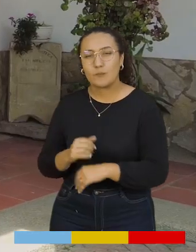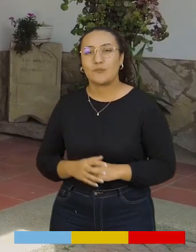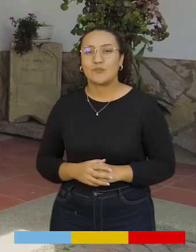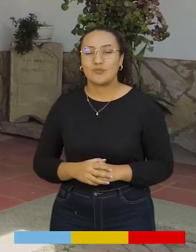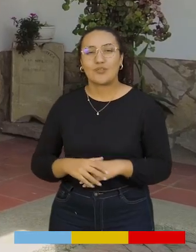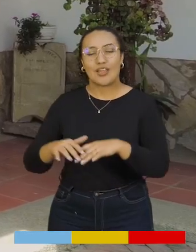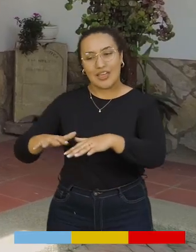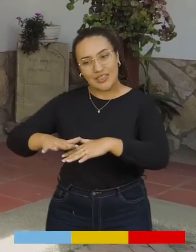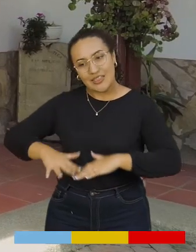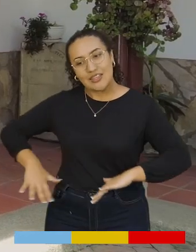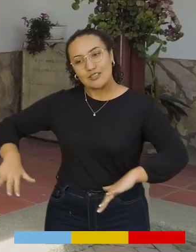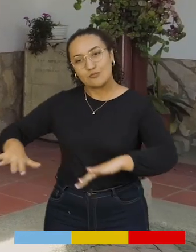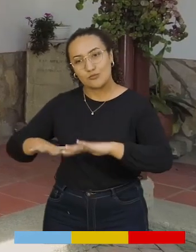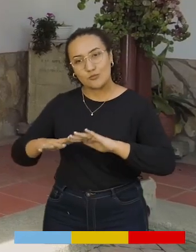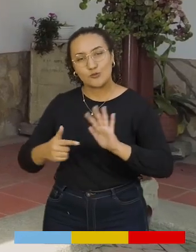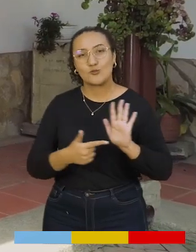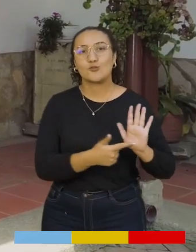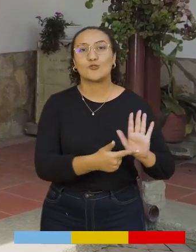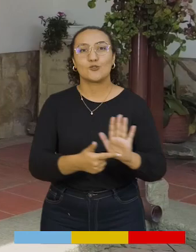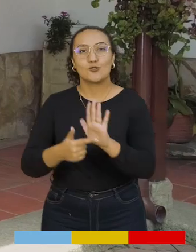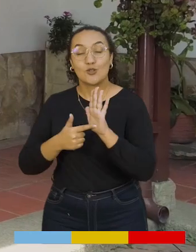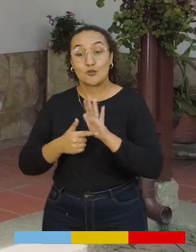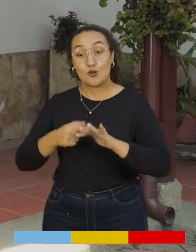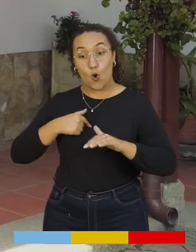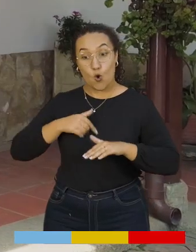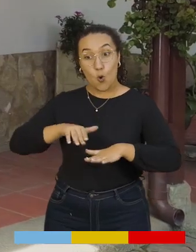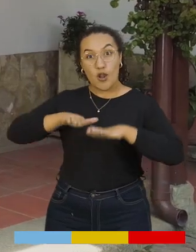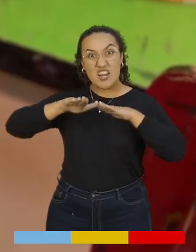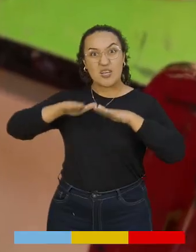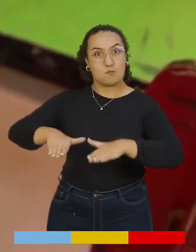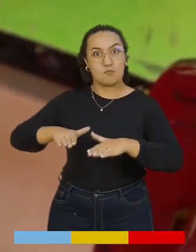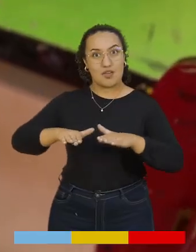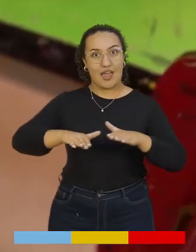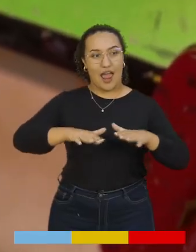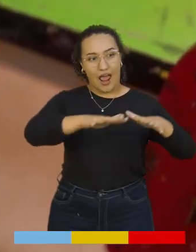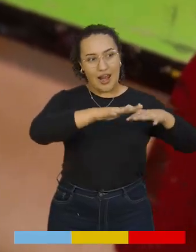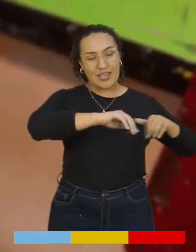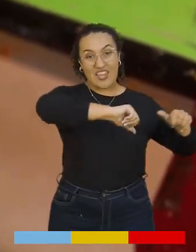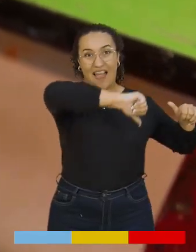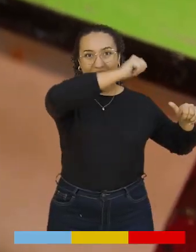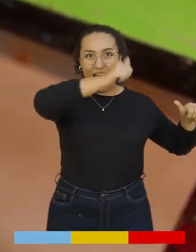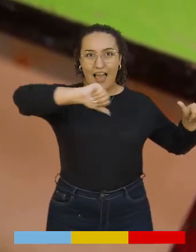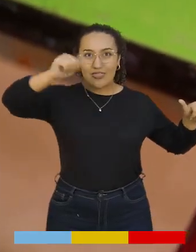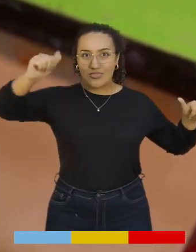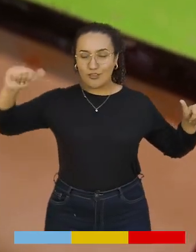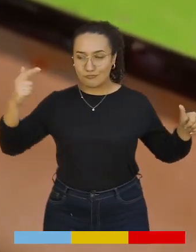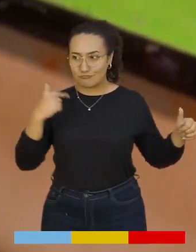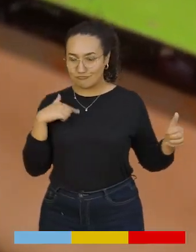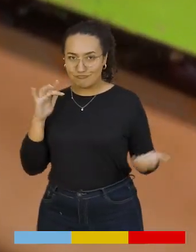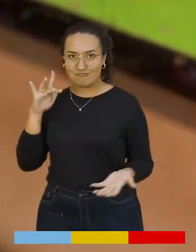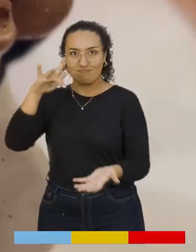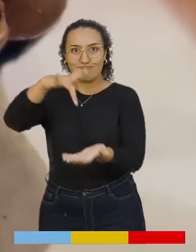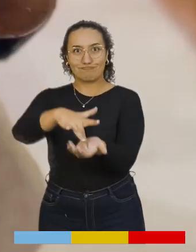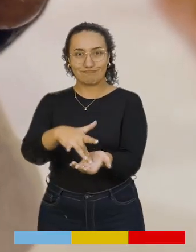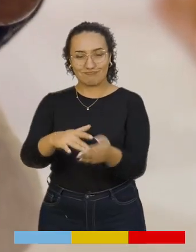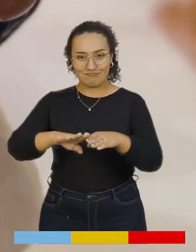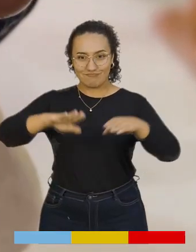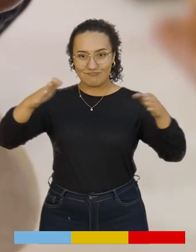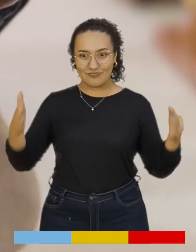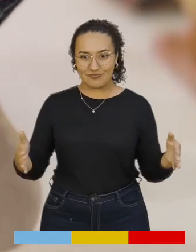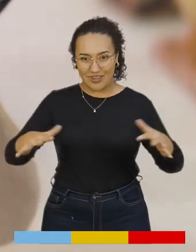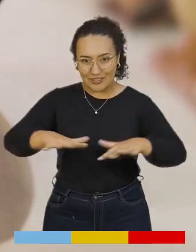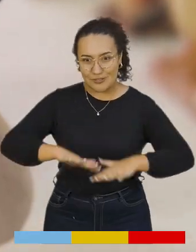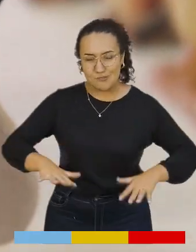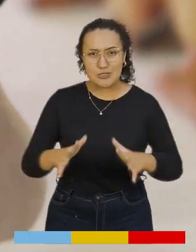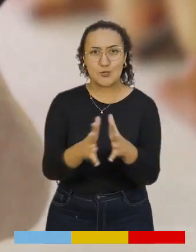espacio que yo fui a representar a la región andina. O eran cinco regiones que iban por el país. Y yo